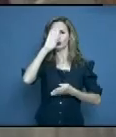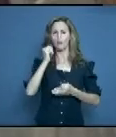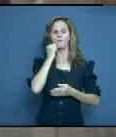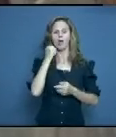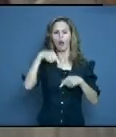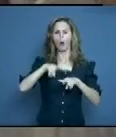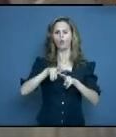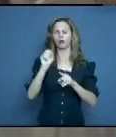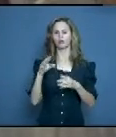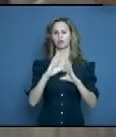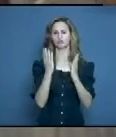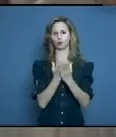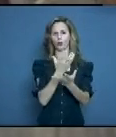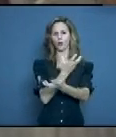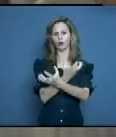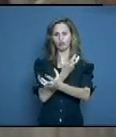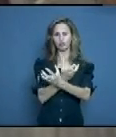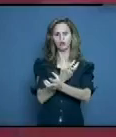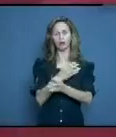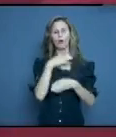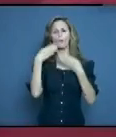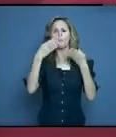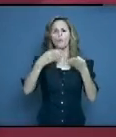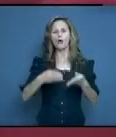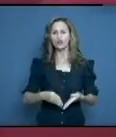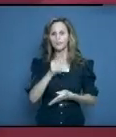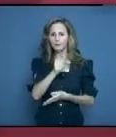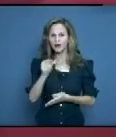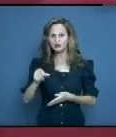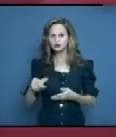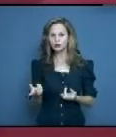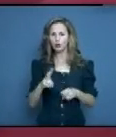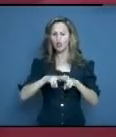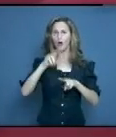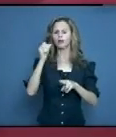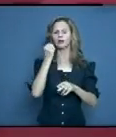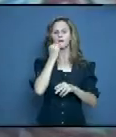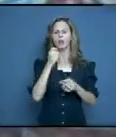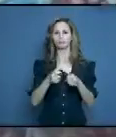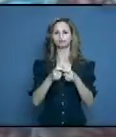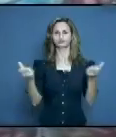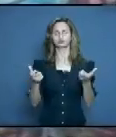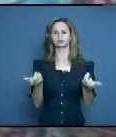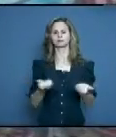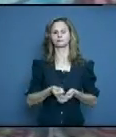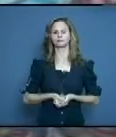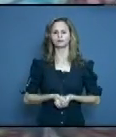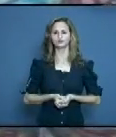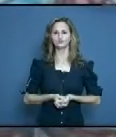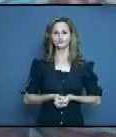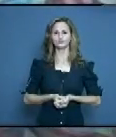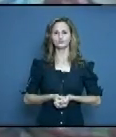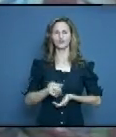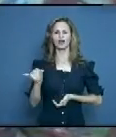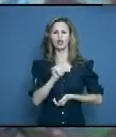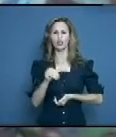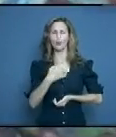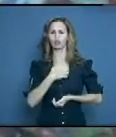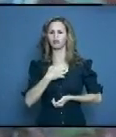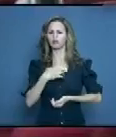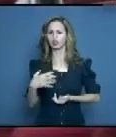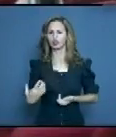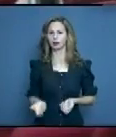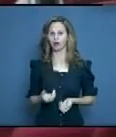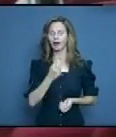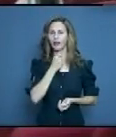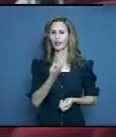El riesgo de morir aquí en Holguín es más alto. Se suma además al problema la falta de personal en